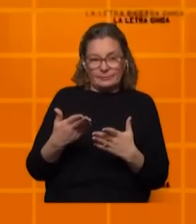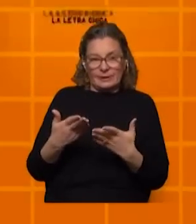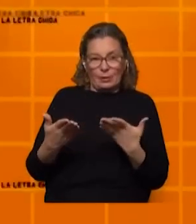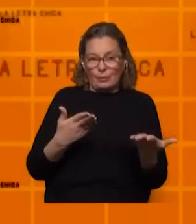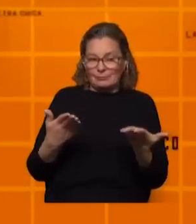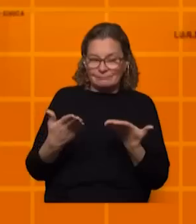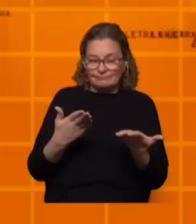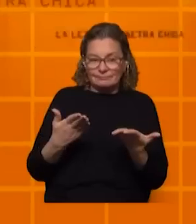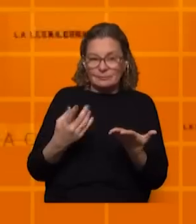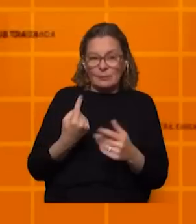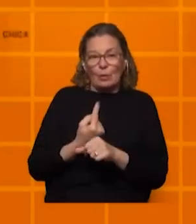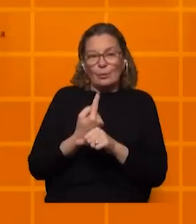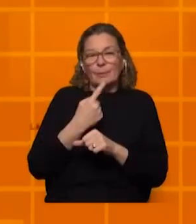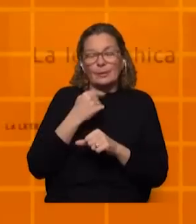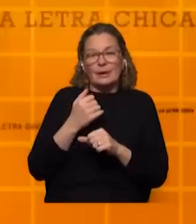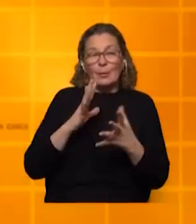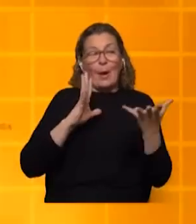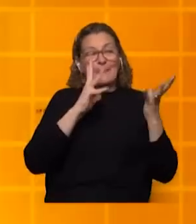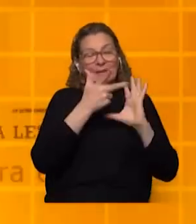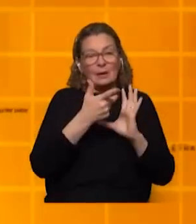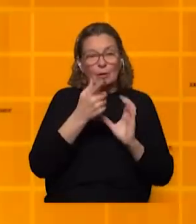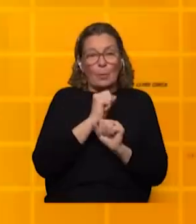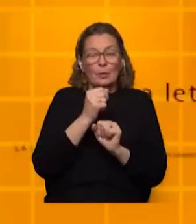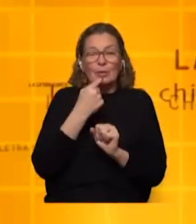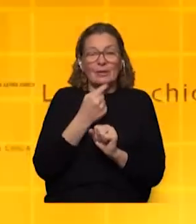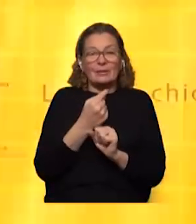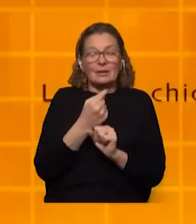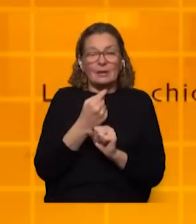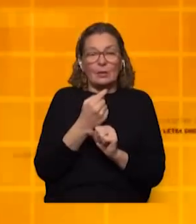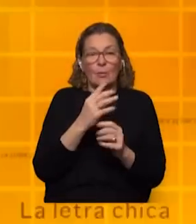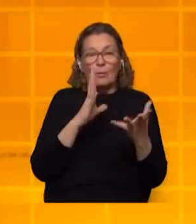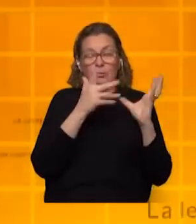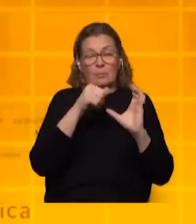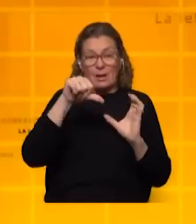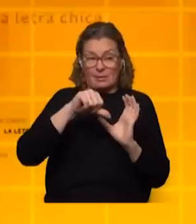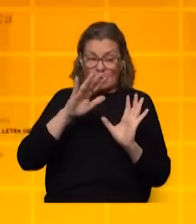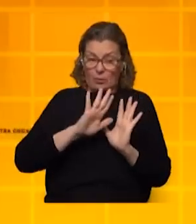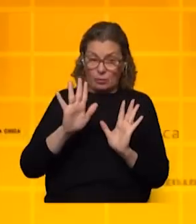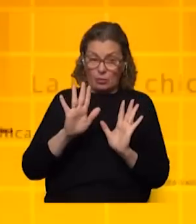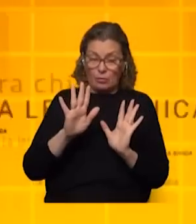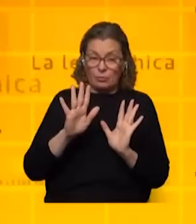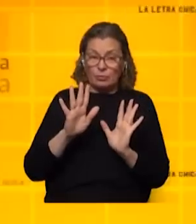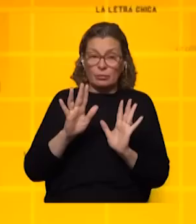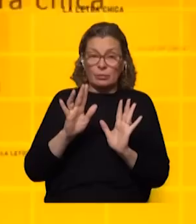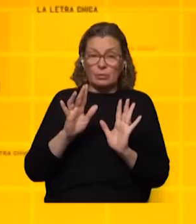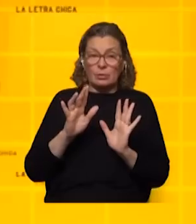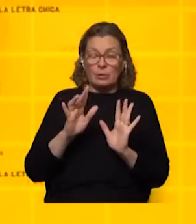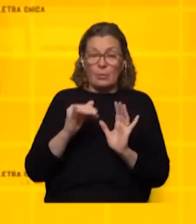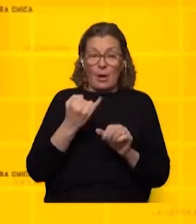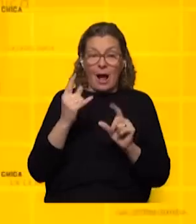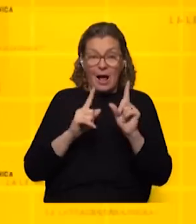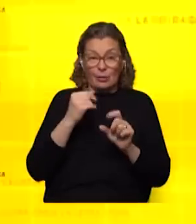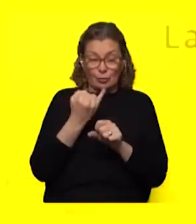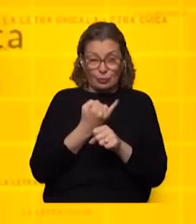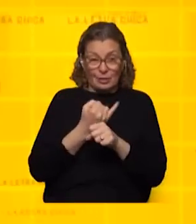muchas cosas o una de ellas es el ambiental no podemos asegurar un impacto ambiental negativo salvo el usual en cualquier emprendimiento industrial porque